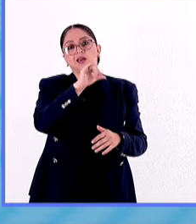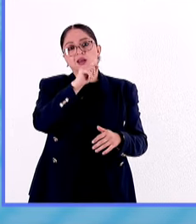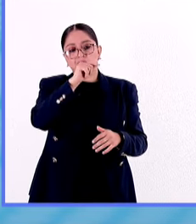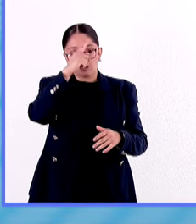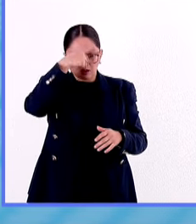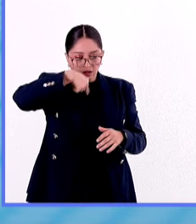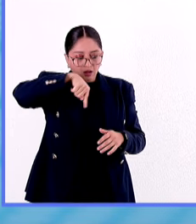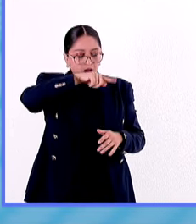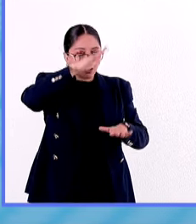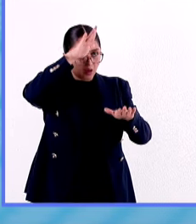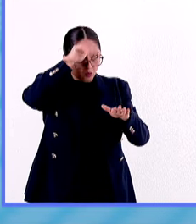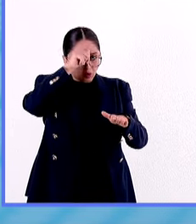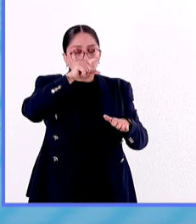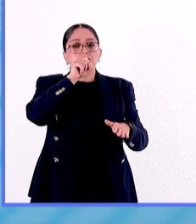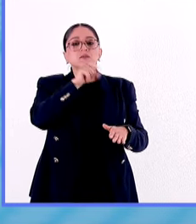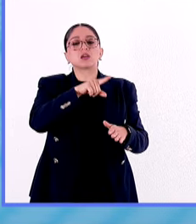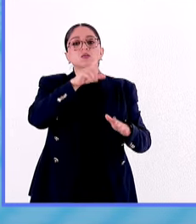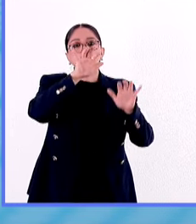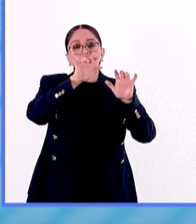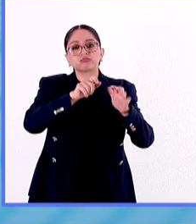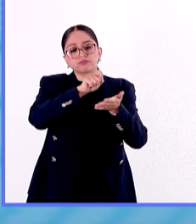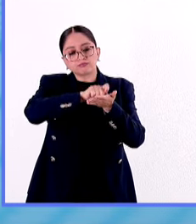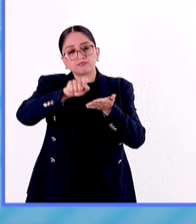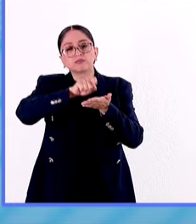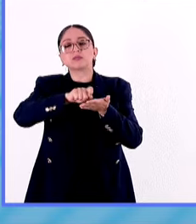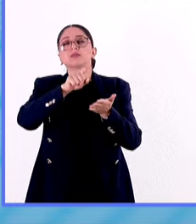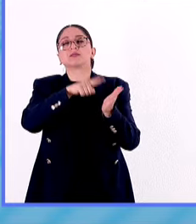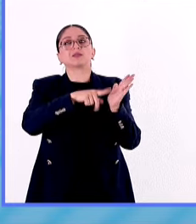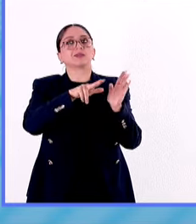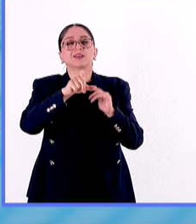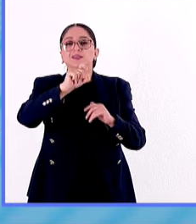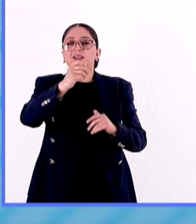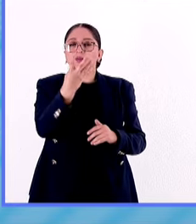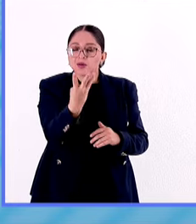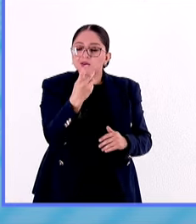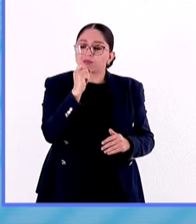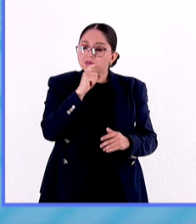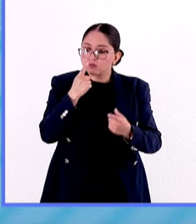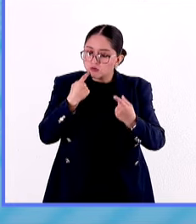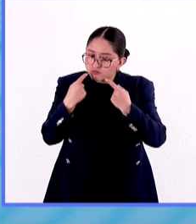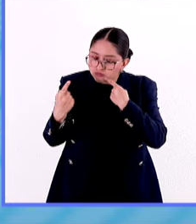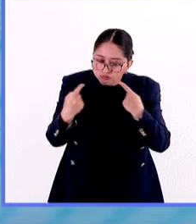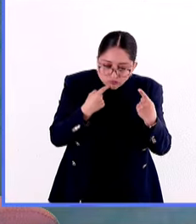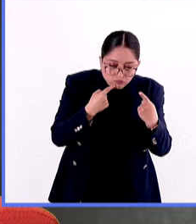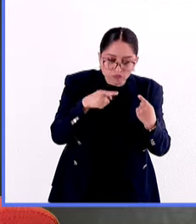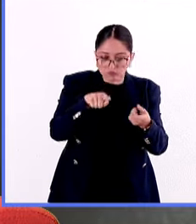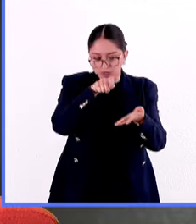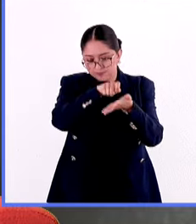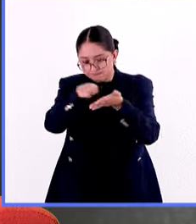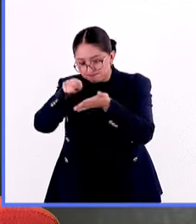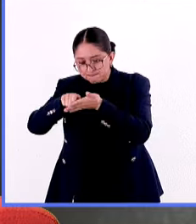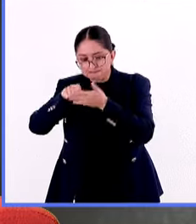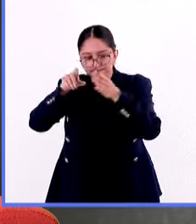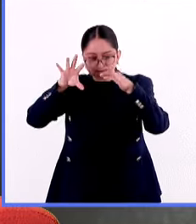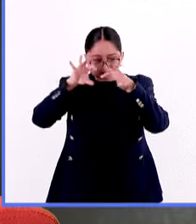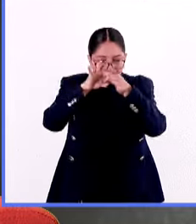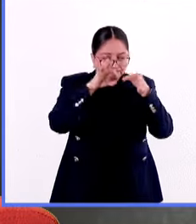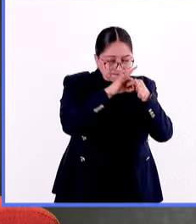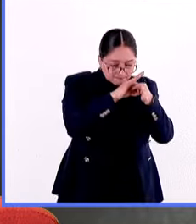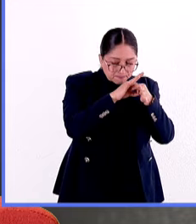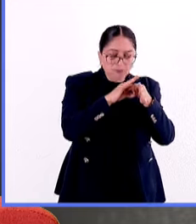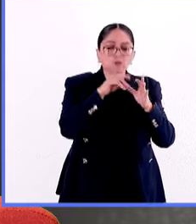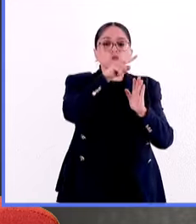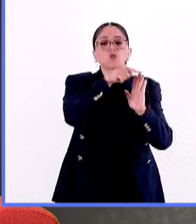1824, el manifiesto en el que se dio a conocer esta acta constitutiva, van a ser piezas